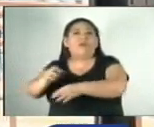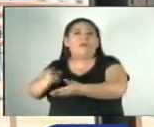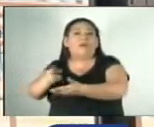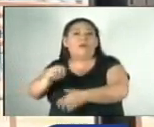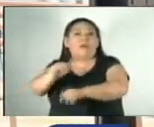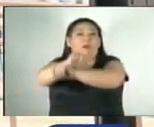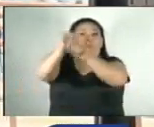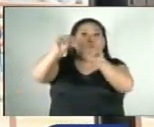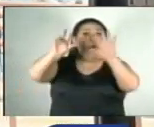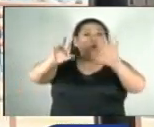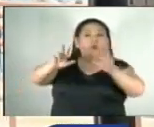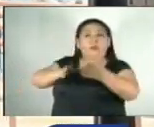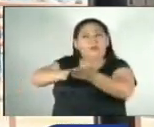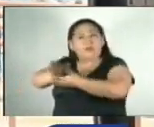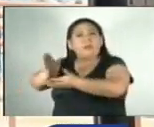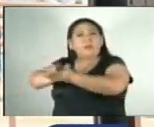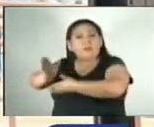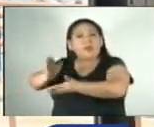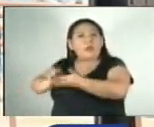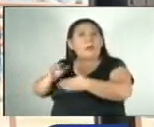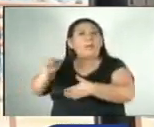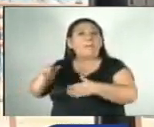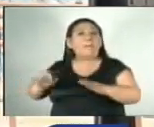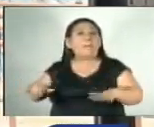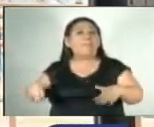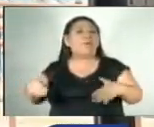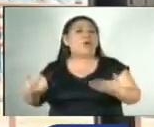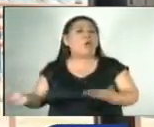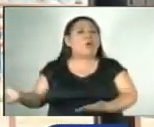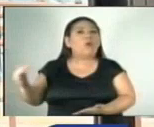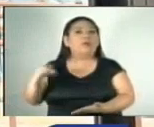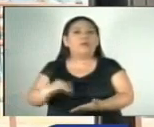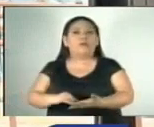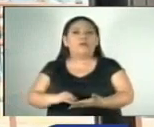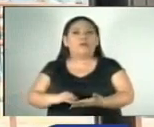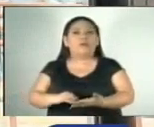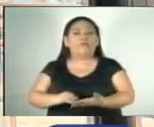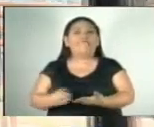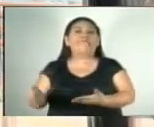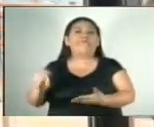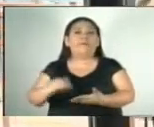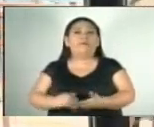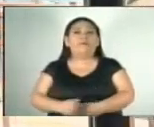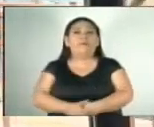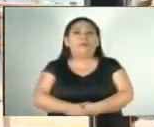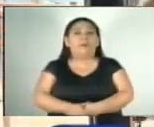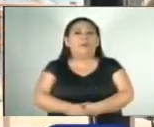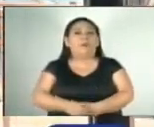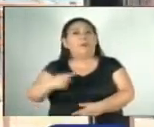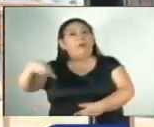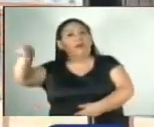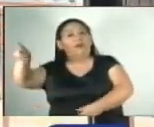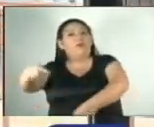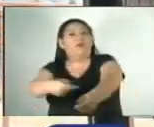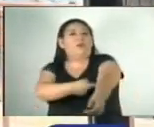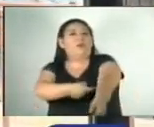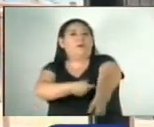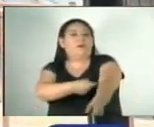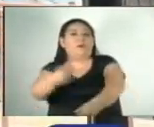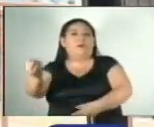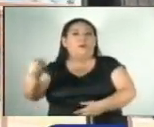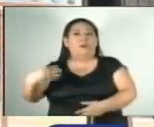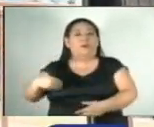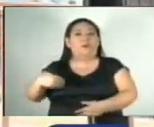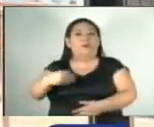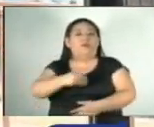a las ocho de la mañana tengo que estar ahí llevándolo para que se pueda rehabilitar. Lo llevamos al hospital y me dijo el doctor